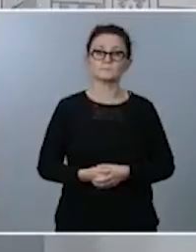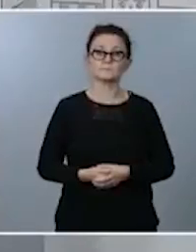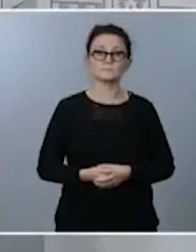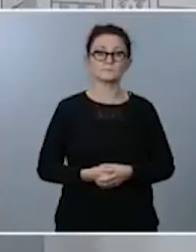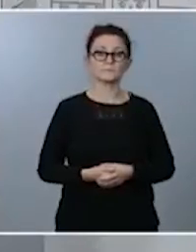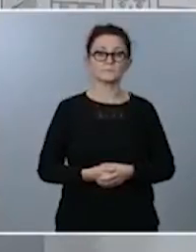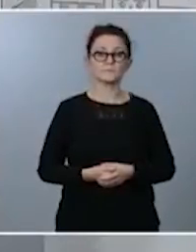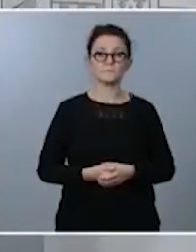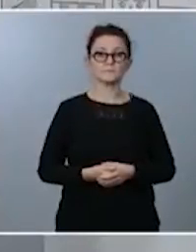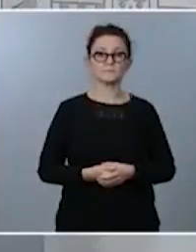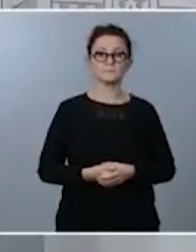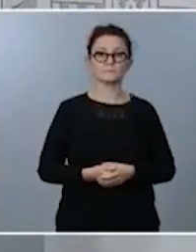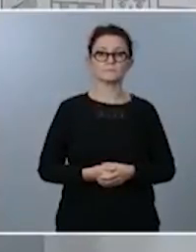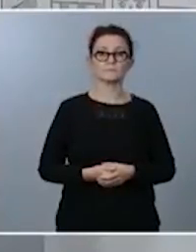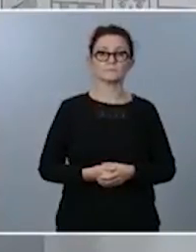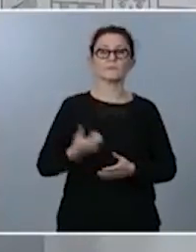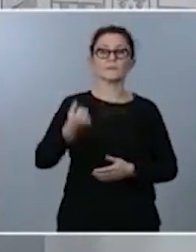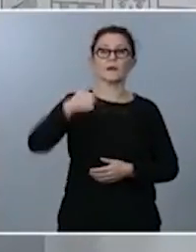Datadista Ana Tudela